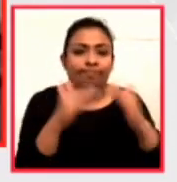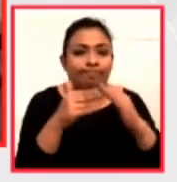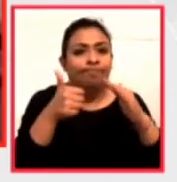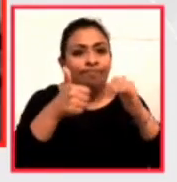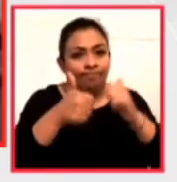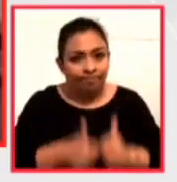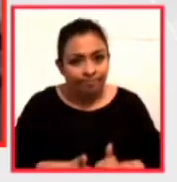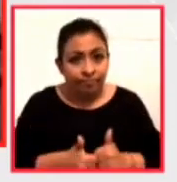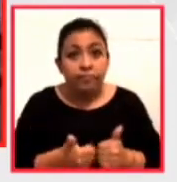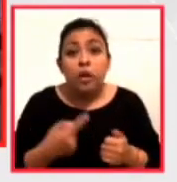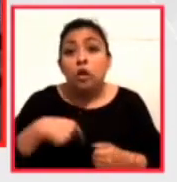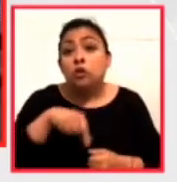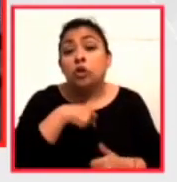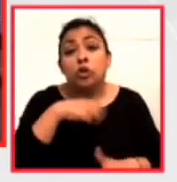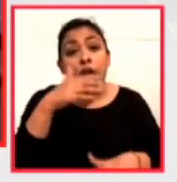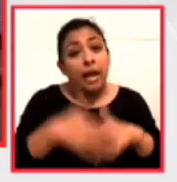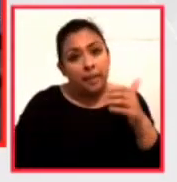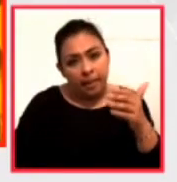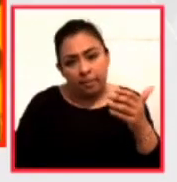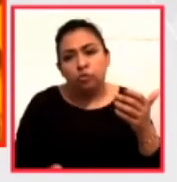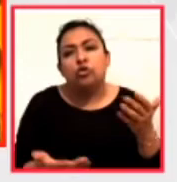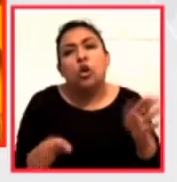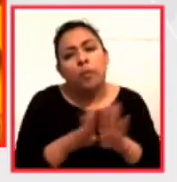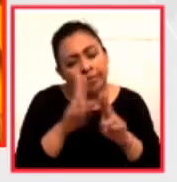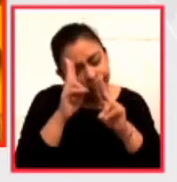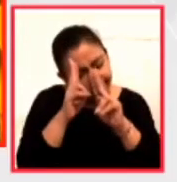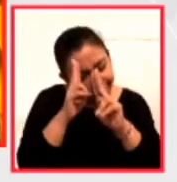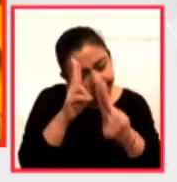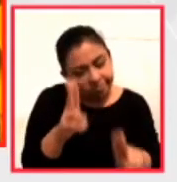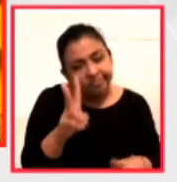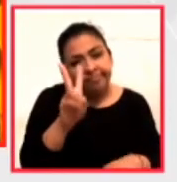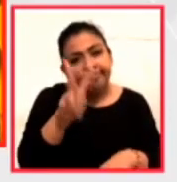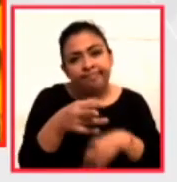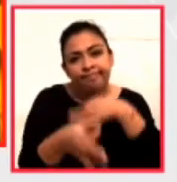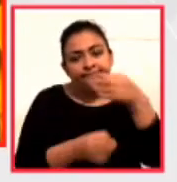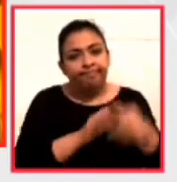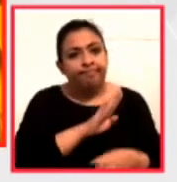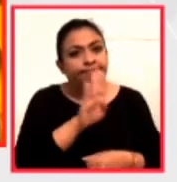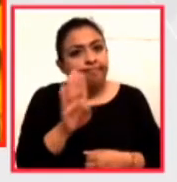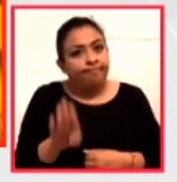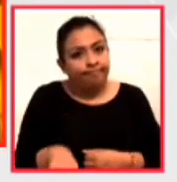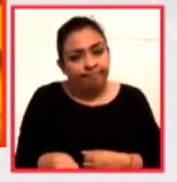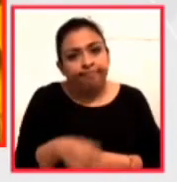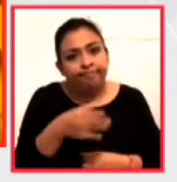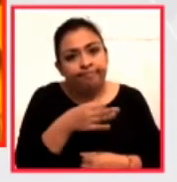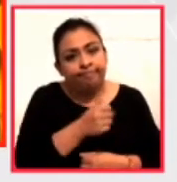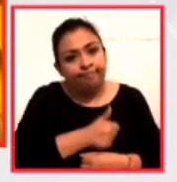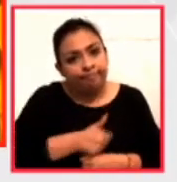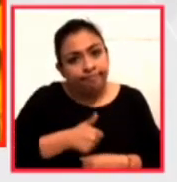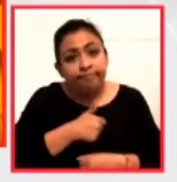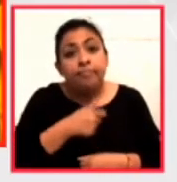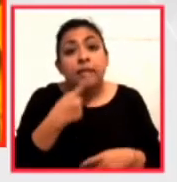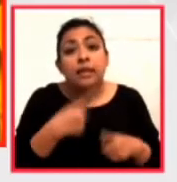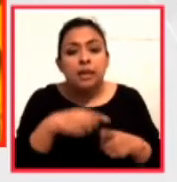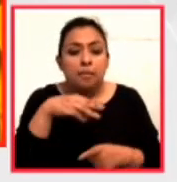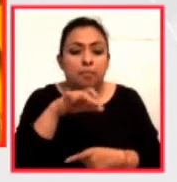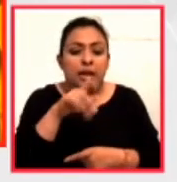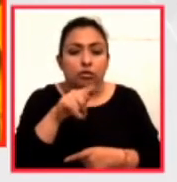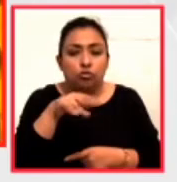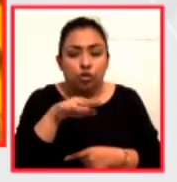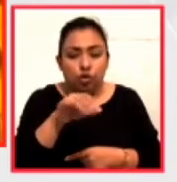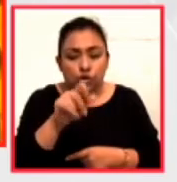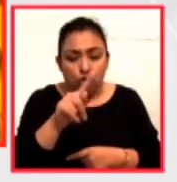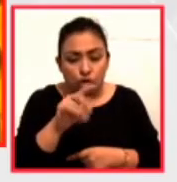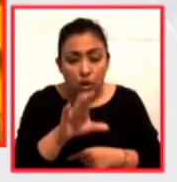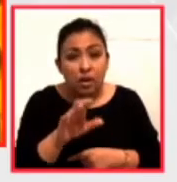Y nosotros nos vamos y nos vamos con un homenaje, con una lamentable noticia. Hoy se dio a conocer la pérdida de Marcos Gostock, uno de los